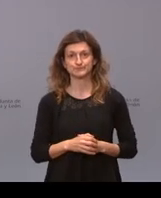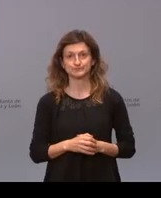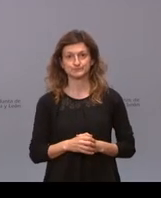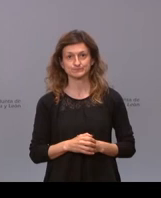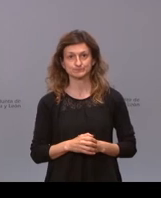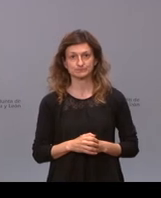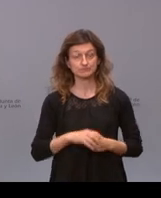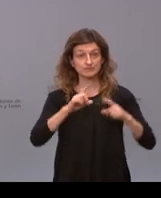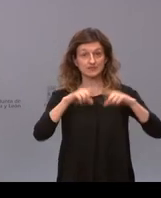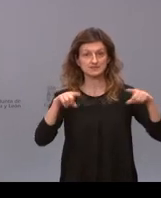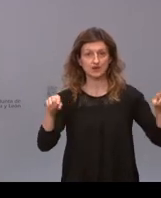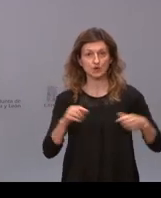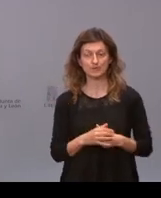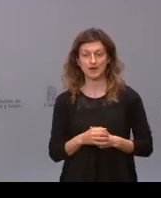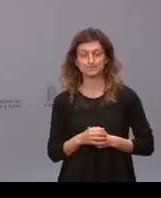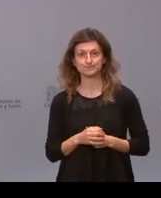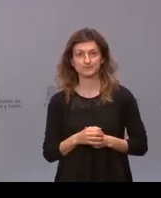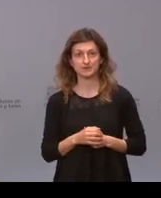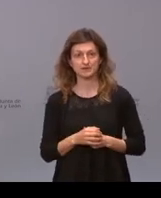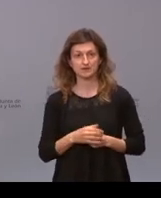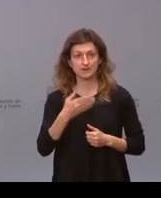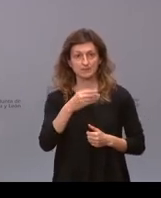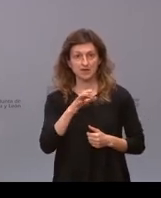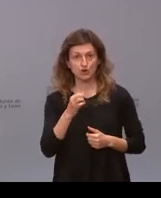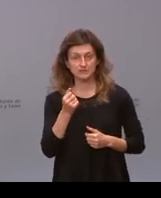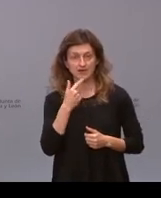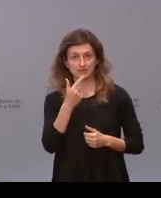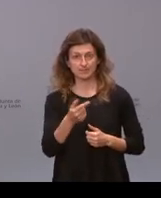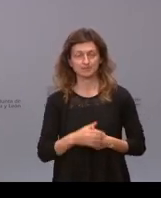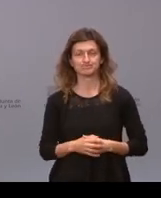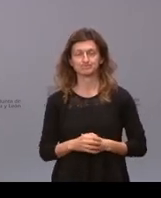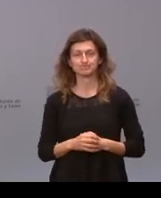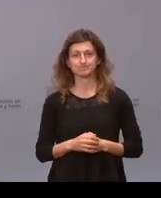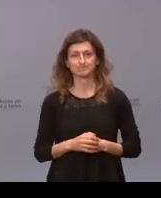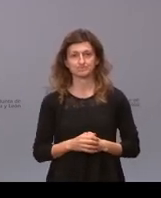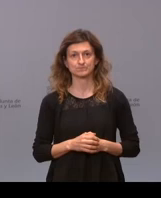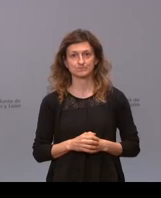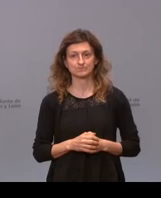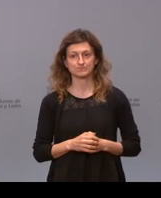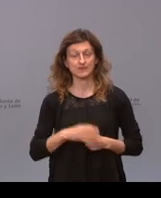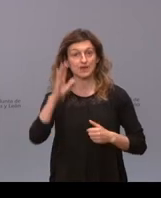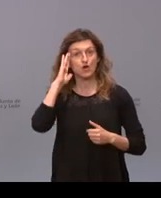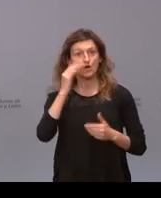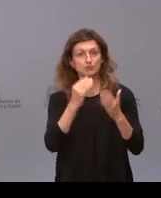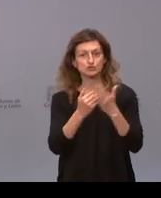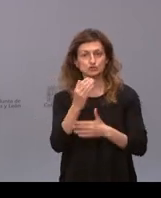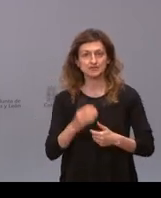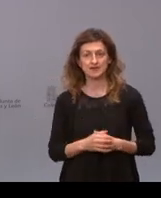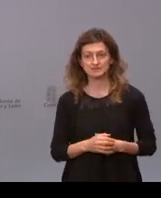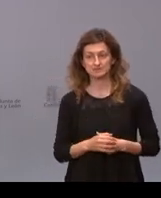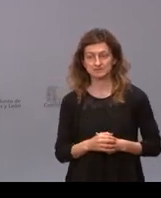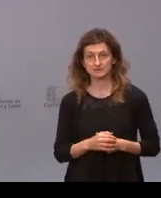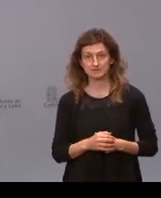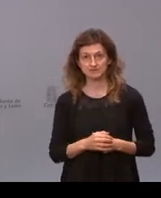desde segovia udaz hace su pregunta begoña rincón begoña hola buenos días pueden decirnos